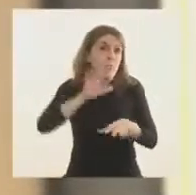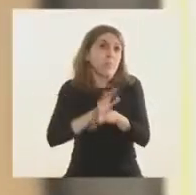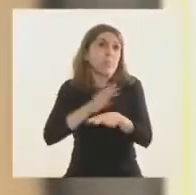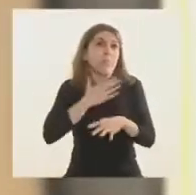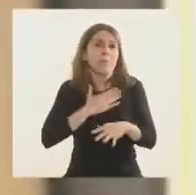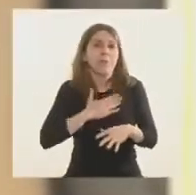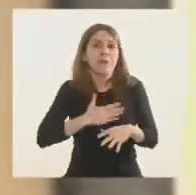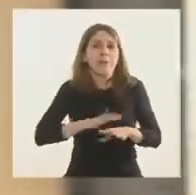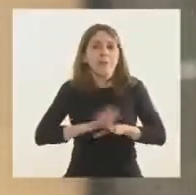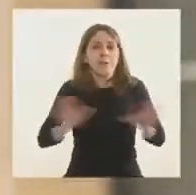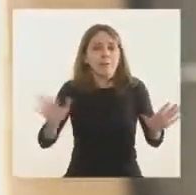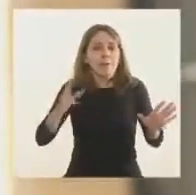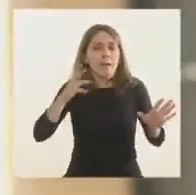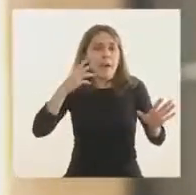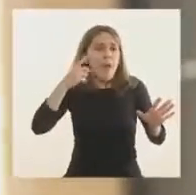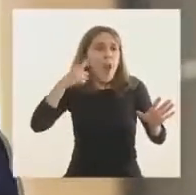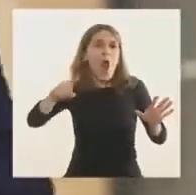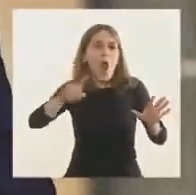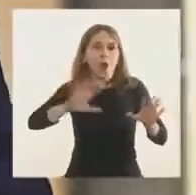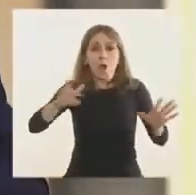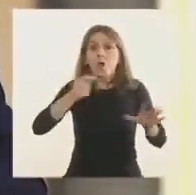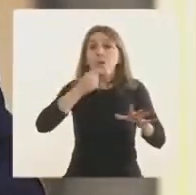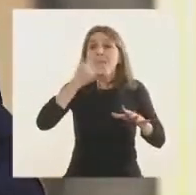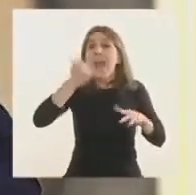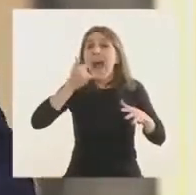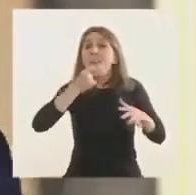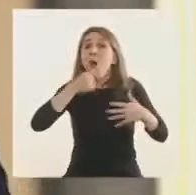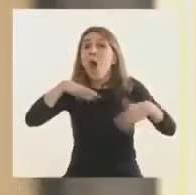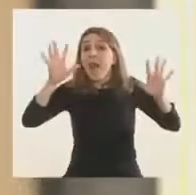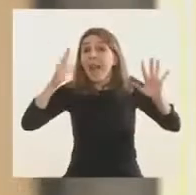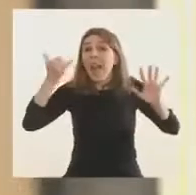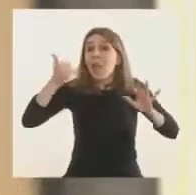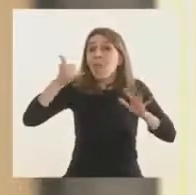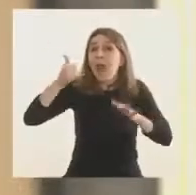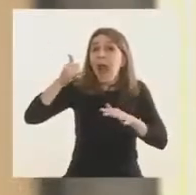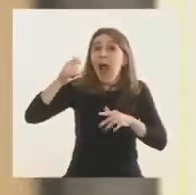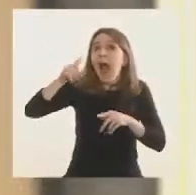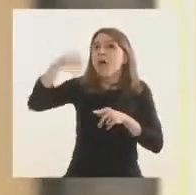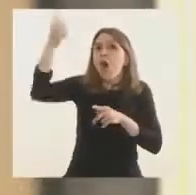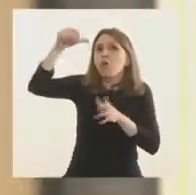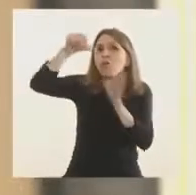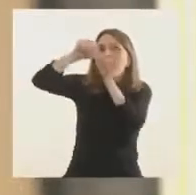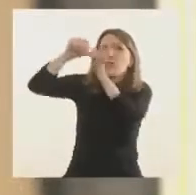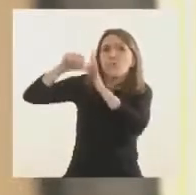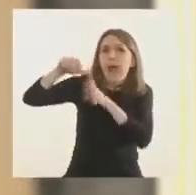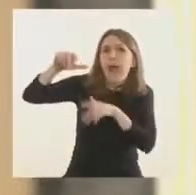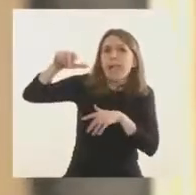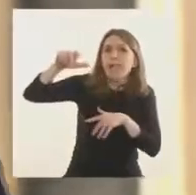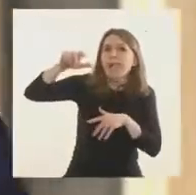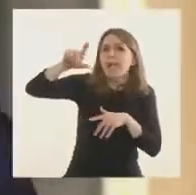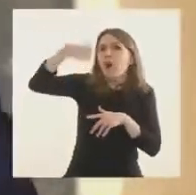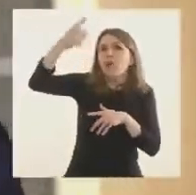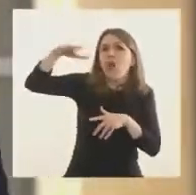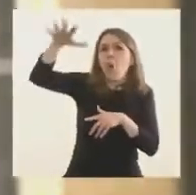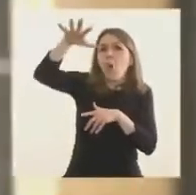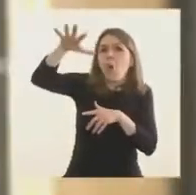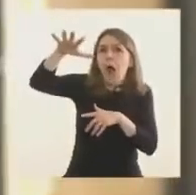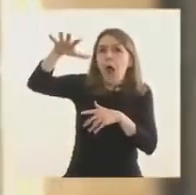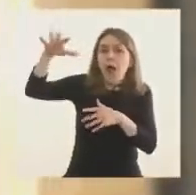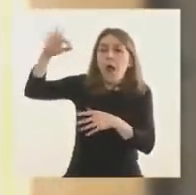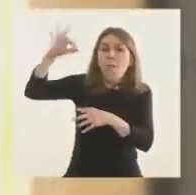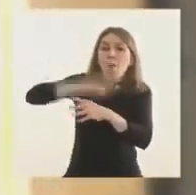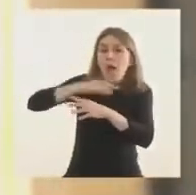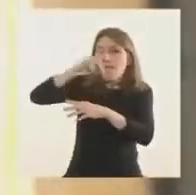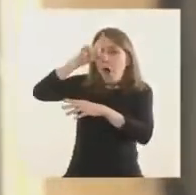hemos logrado. En los lugares donde esto no ocurrió, las muertes se multiplicaron por dos o hasta por tres, porque lo